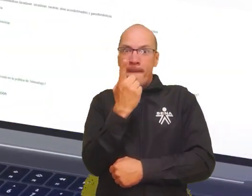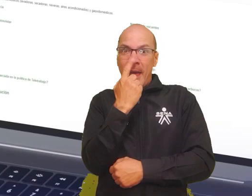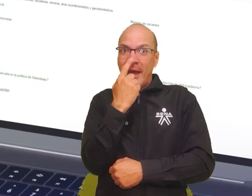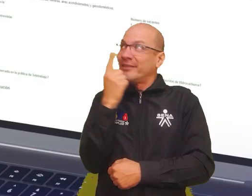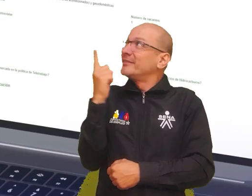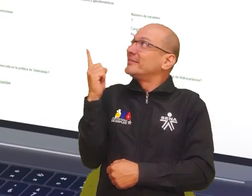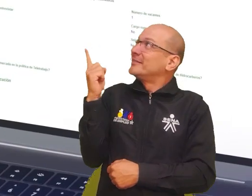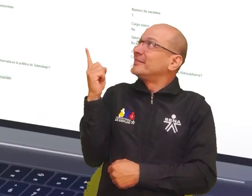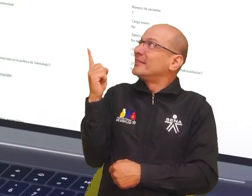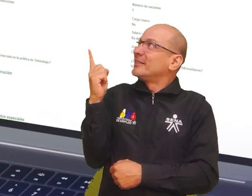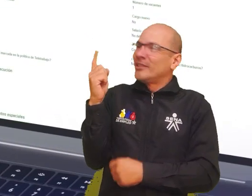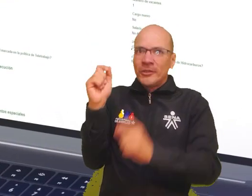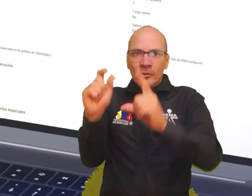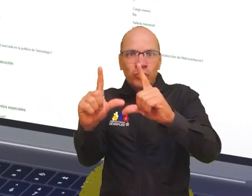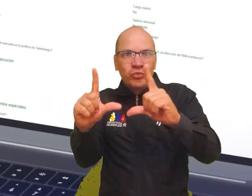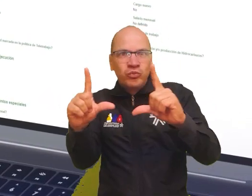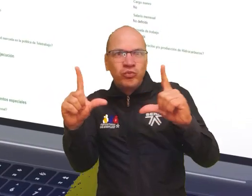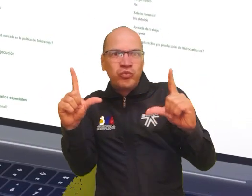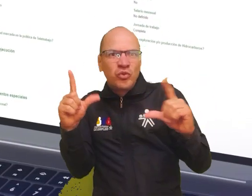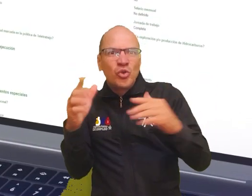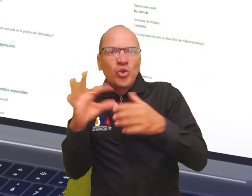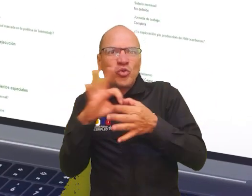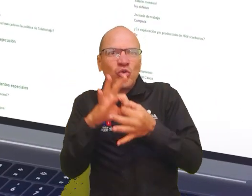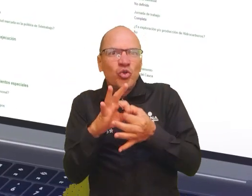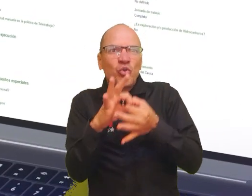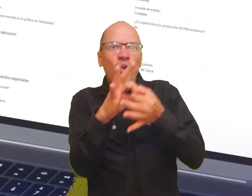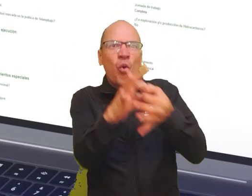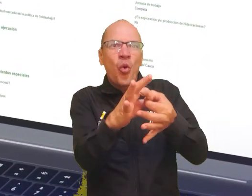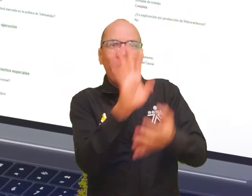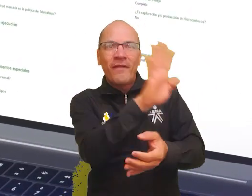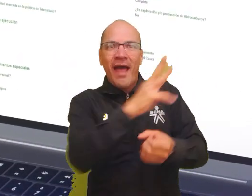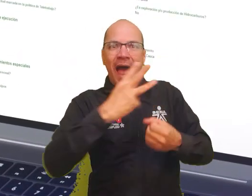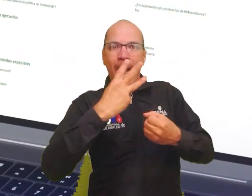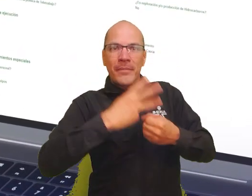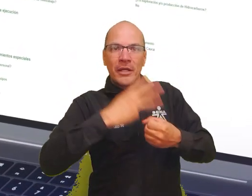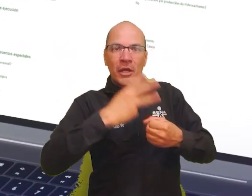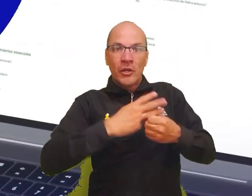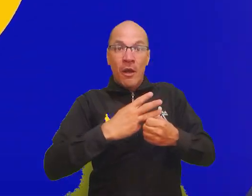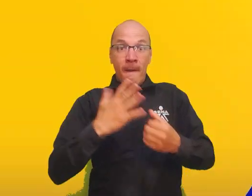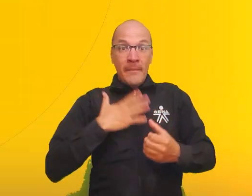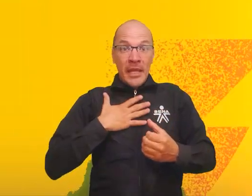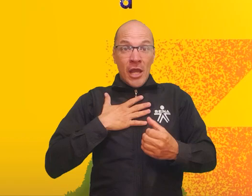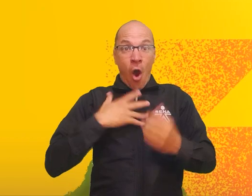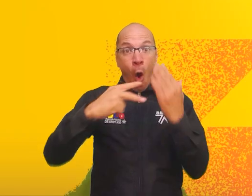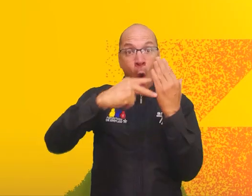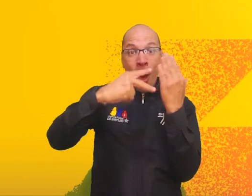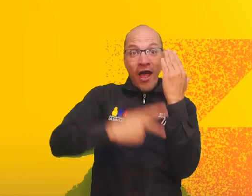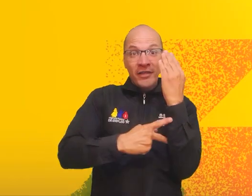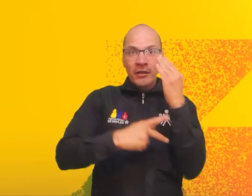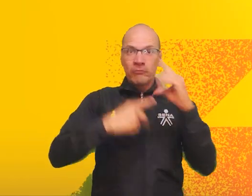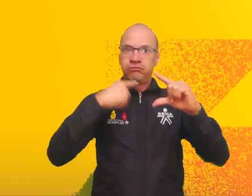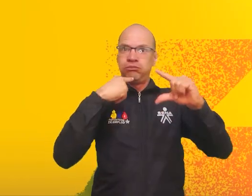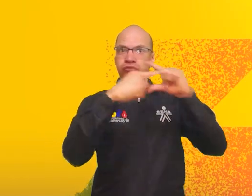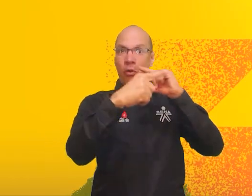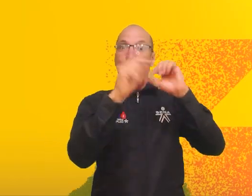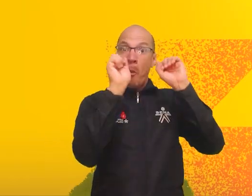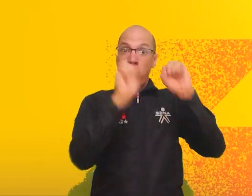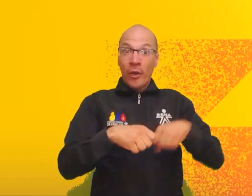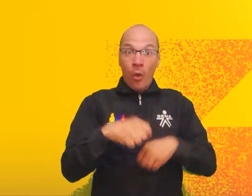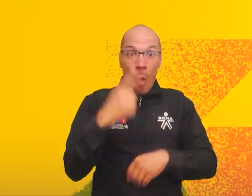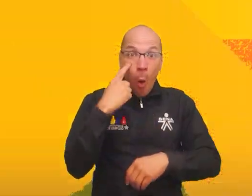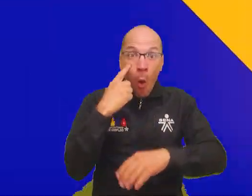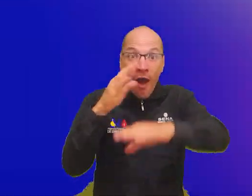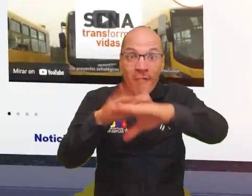direccionará a la aplicación web de la Agencia Pública de Empleo donde podrás postularte a la vacante. Recuerda que, para la